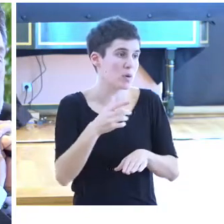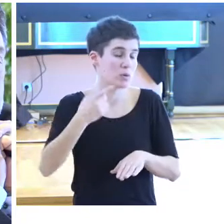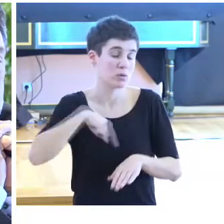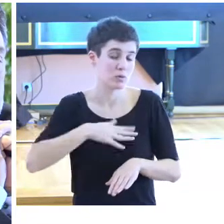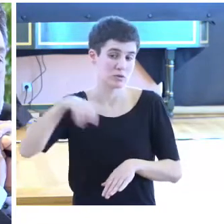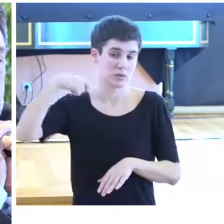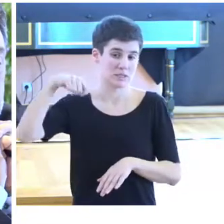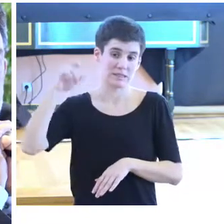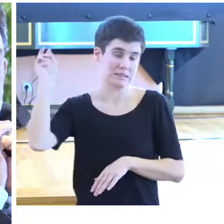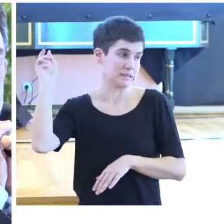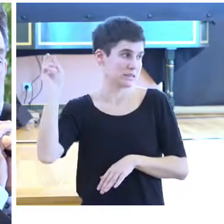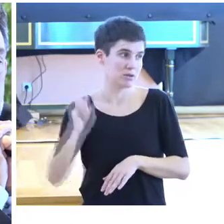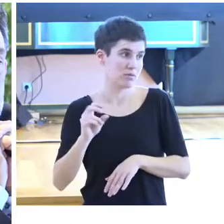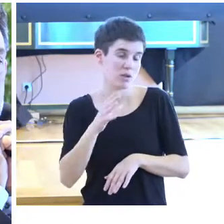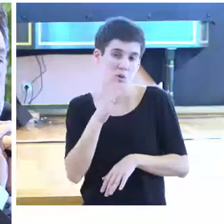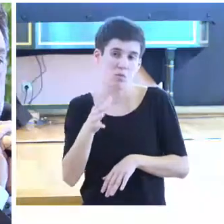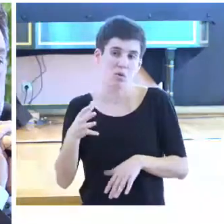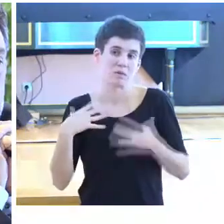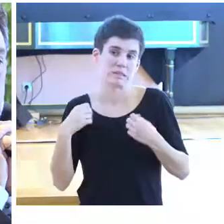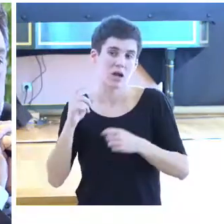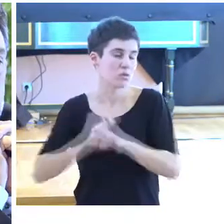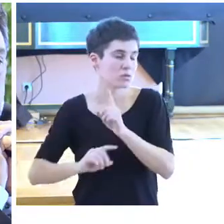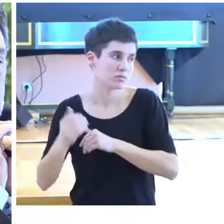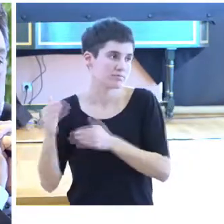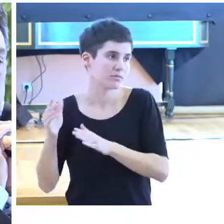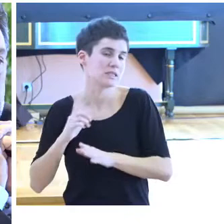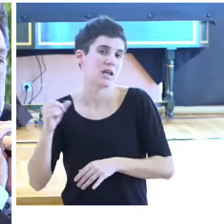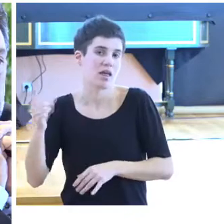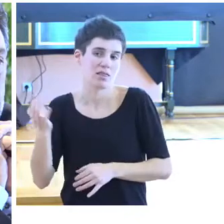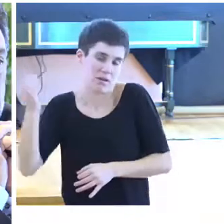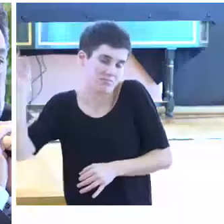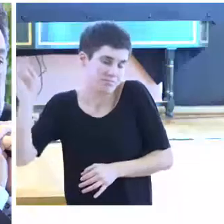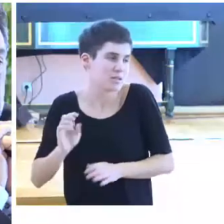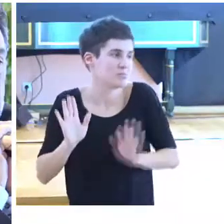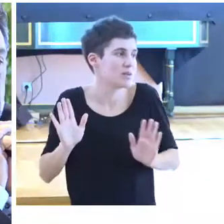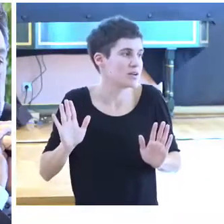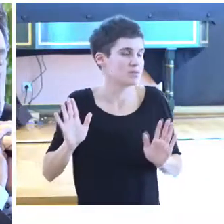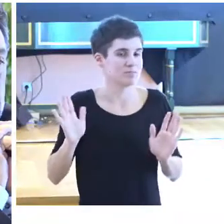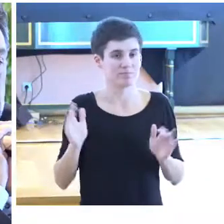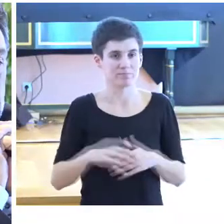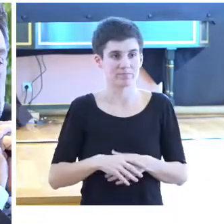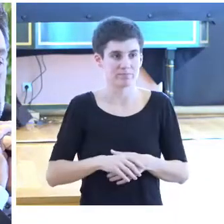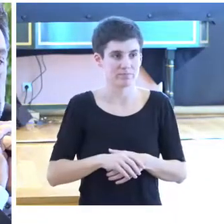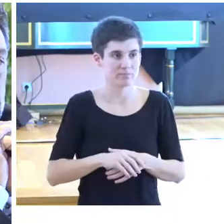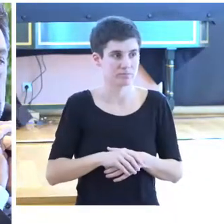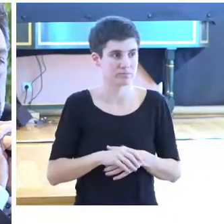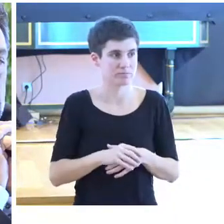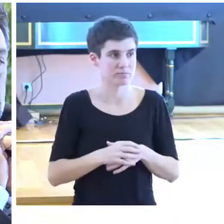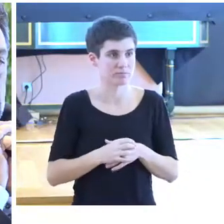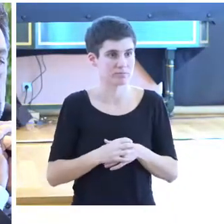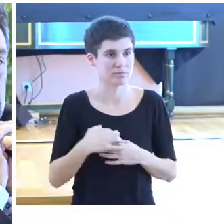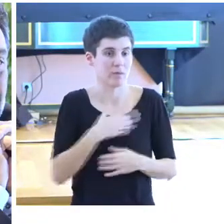que por motivos de salud al final no ha podido asistir y es quien debería estar aquí presentando esta experiencia. En su lugar, intentaré